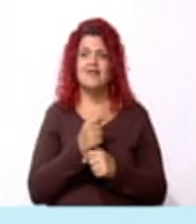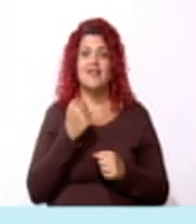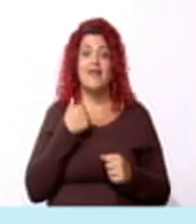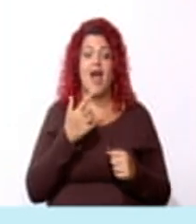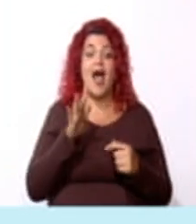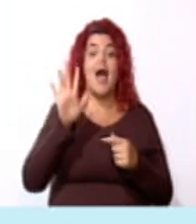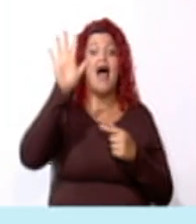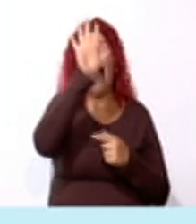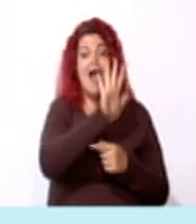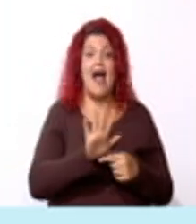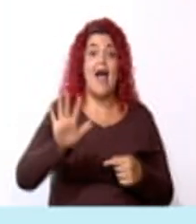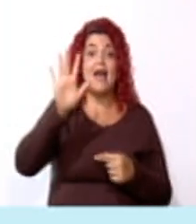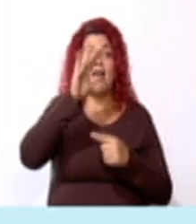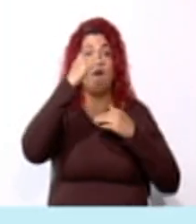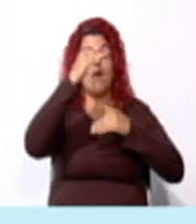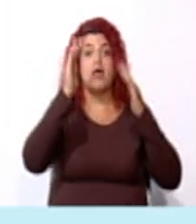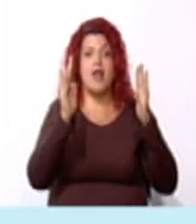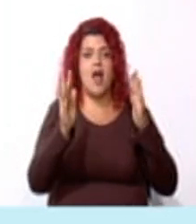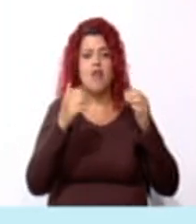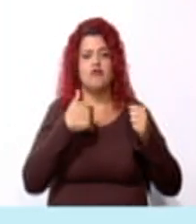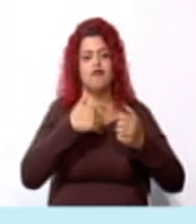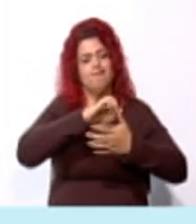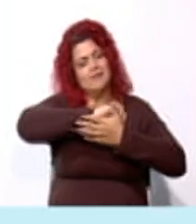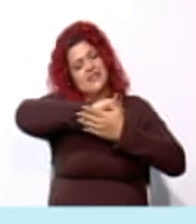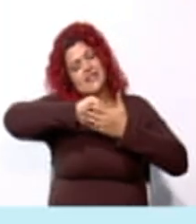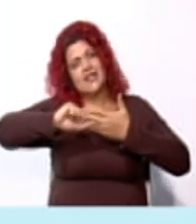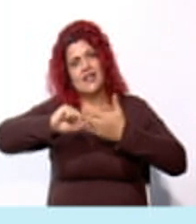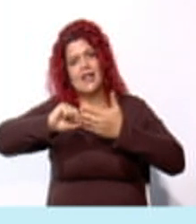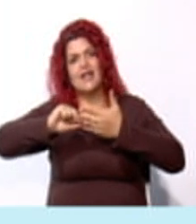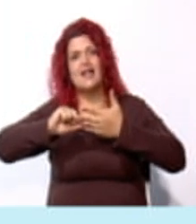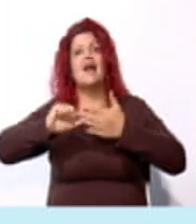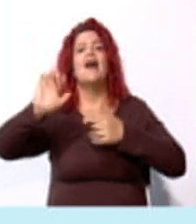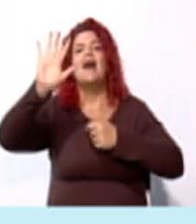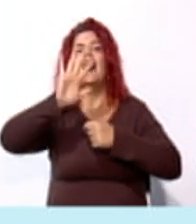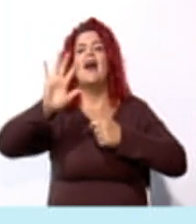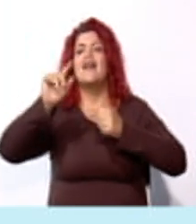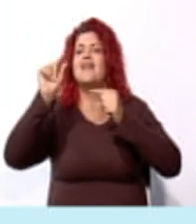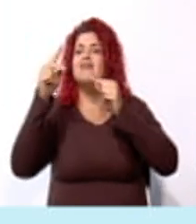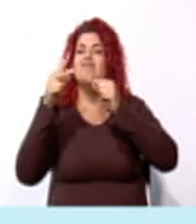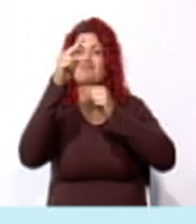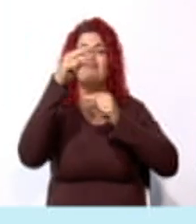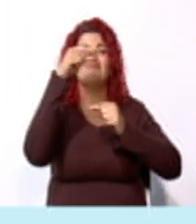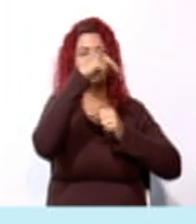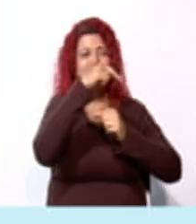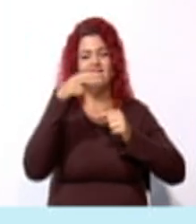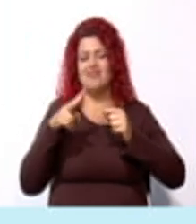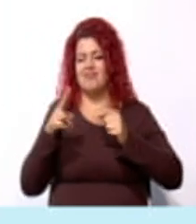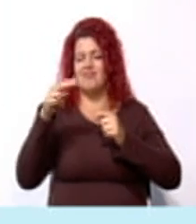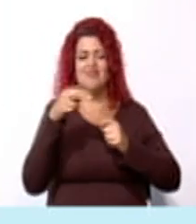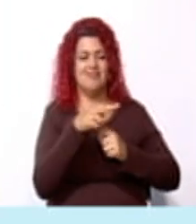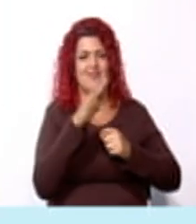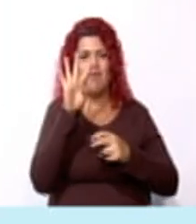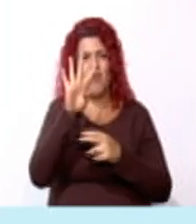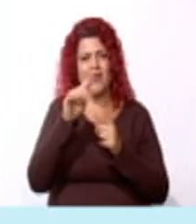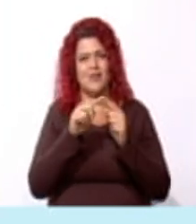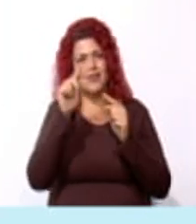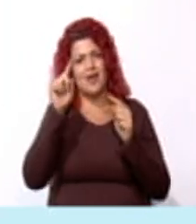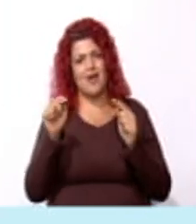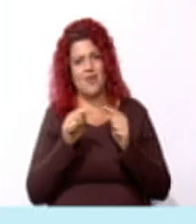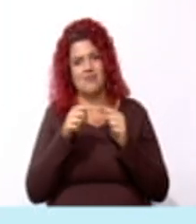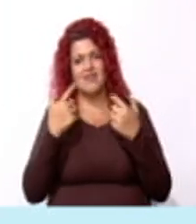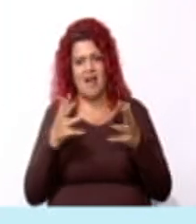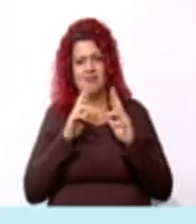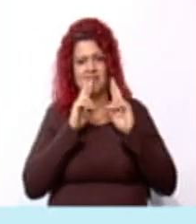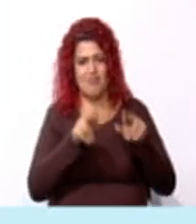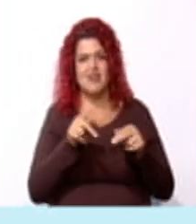área del cuadrado le van a quitar el área de los cuatro triángulos. Y eso nos va a dar el área del fondo blanco.